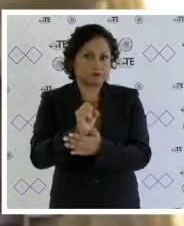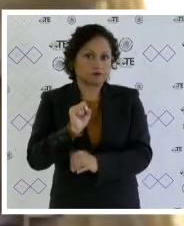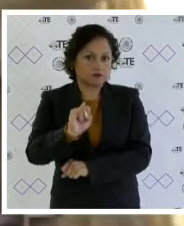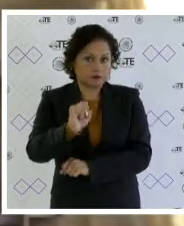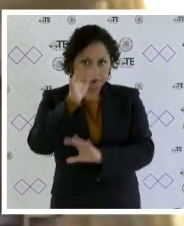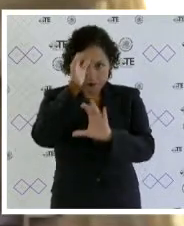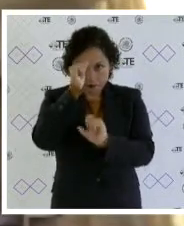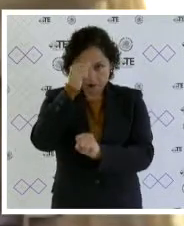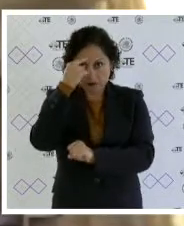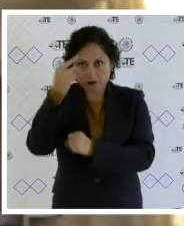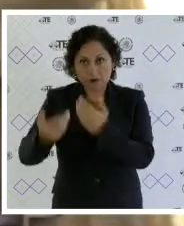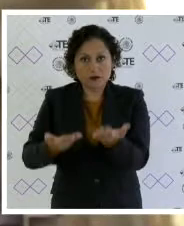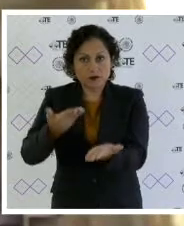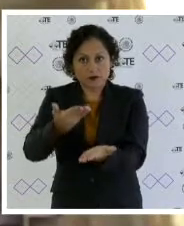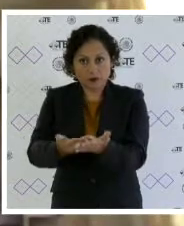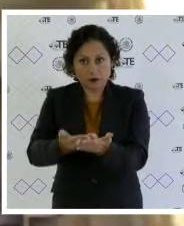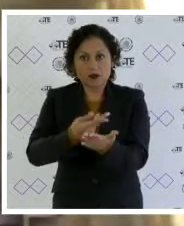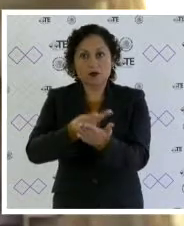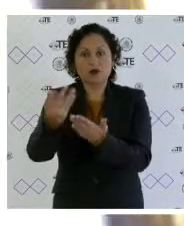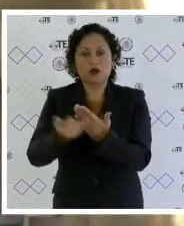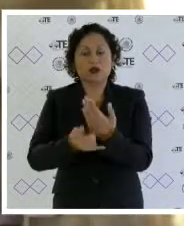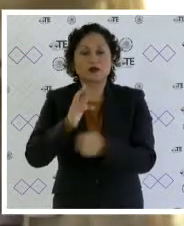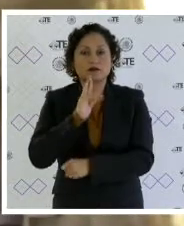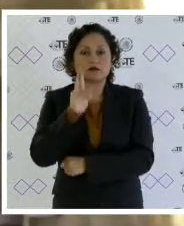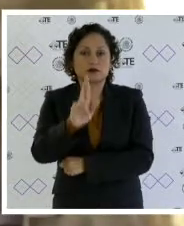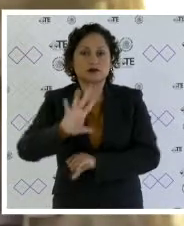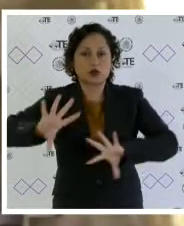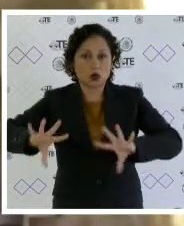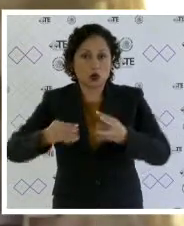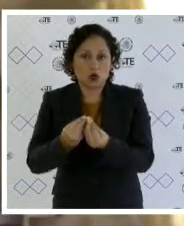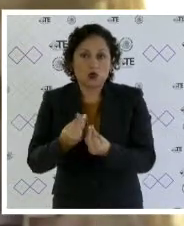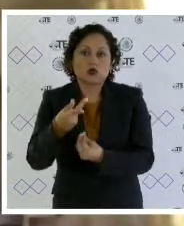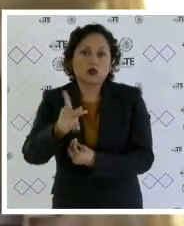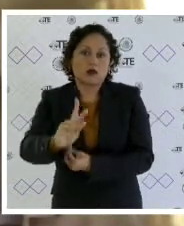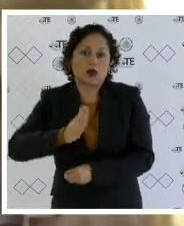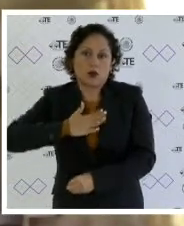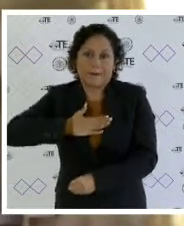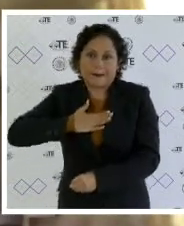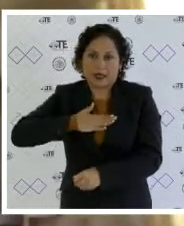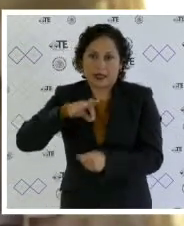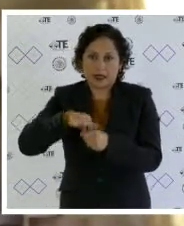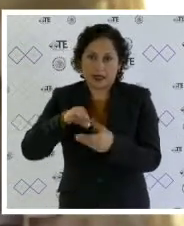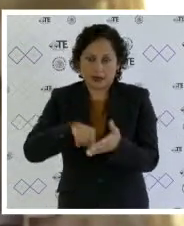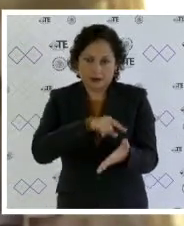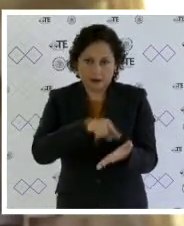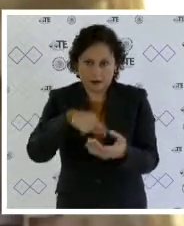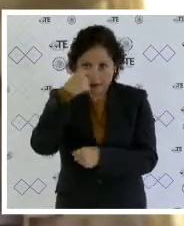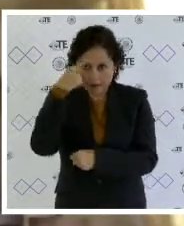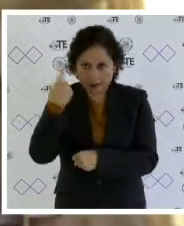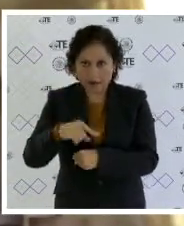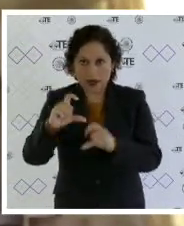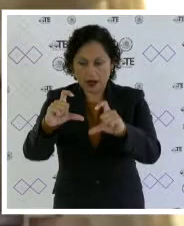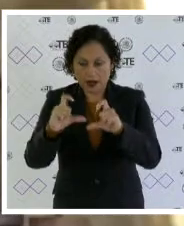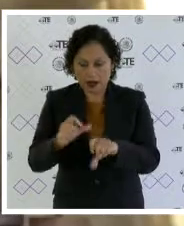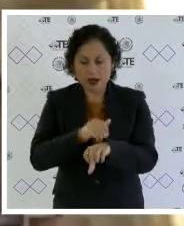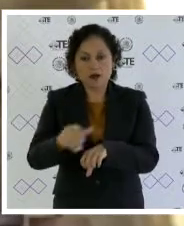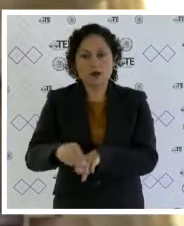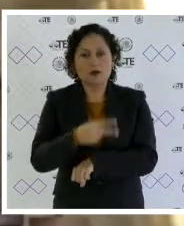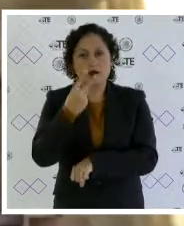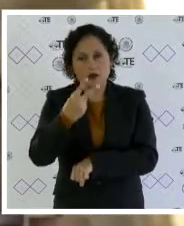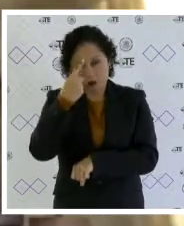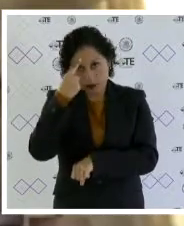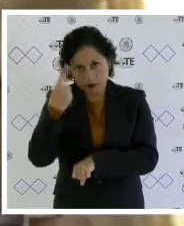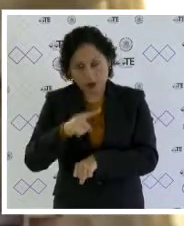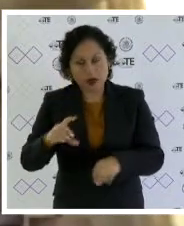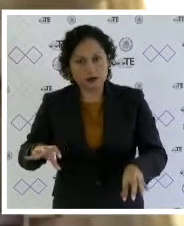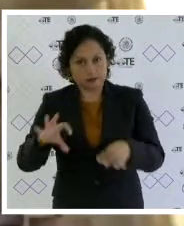servidora presentáramos el proyecto de resolución en conjunto pero yo emitiría el voto concurrente únicamente por lo que se refiere a la fracción empleada para hacer el